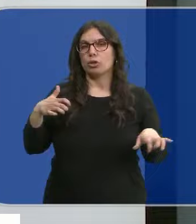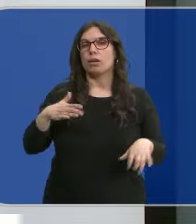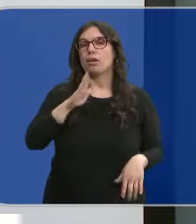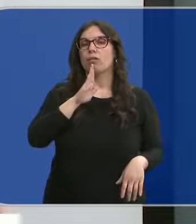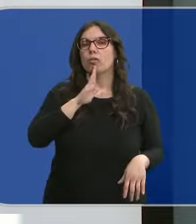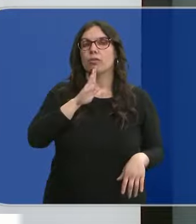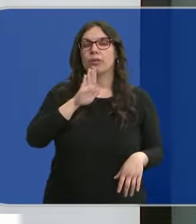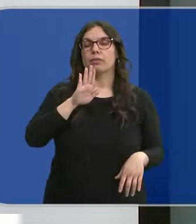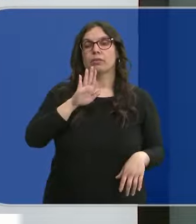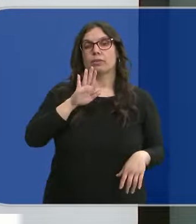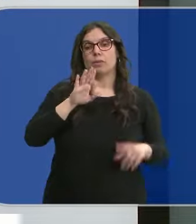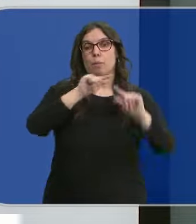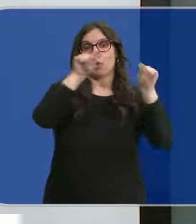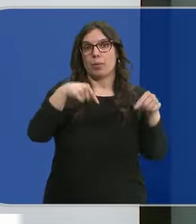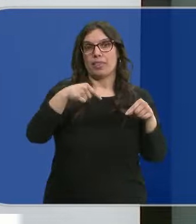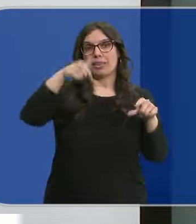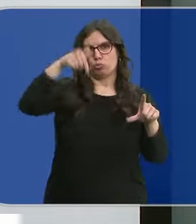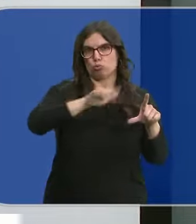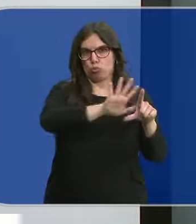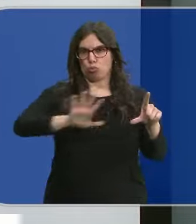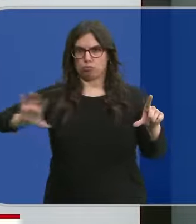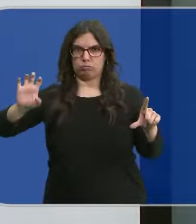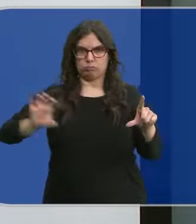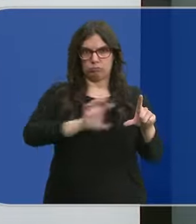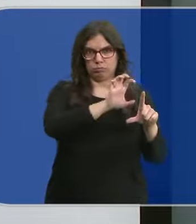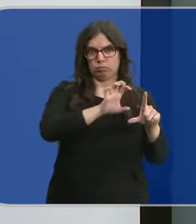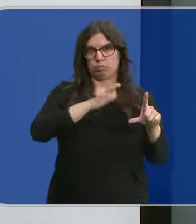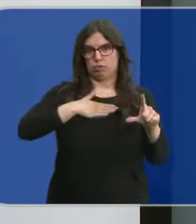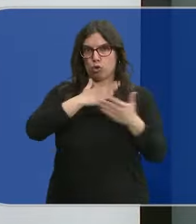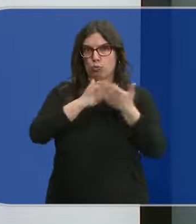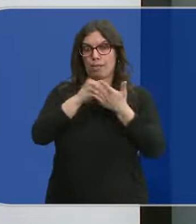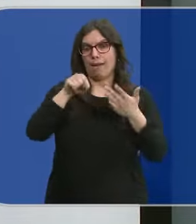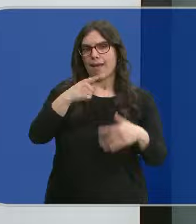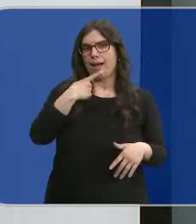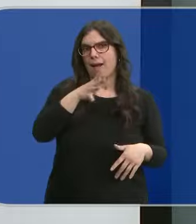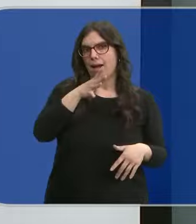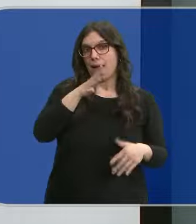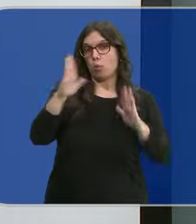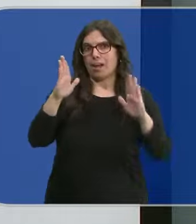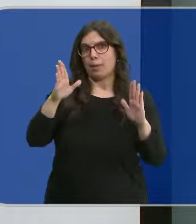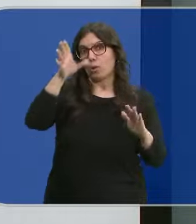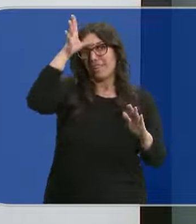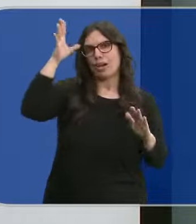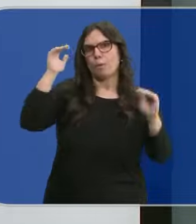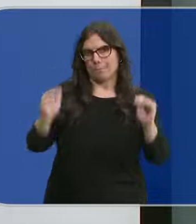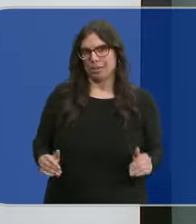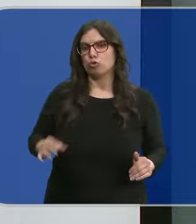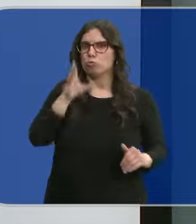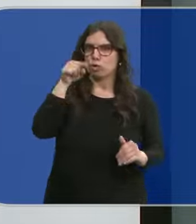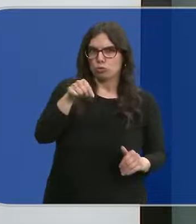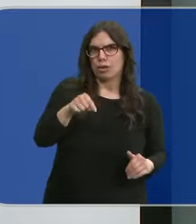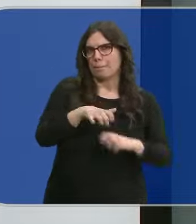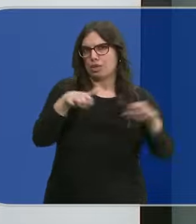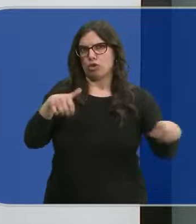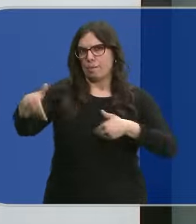provincias de la zona sur de la comunidad, que es donde mayor dificultad hay de acceso al agua en época estival, en verano.